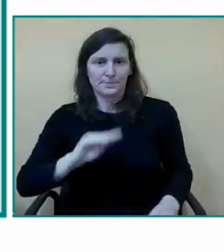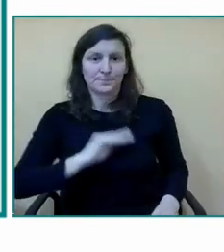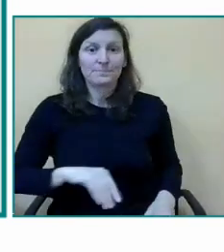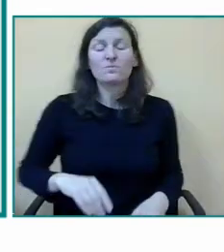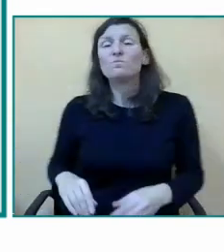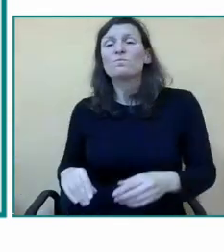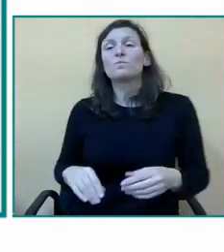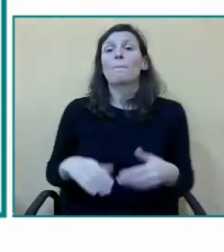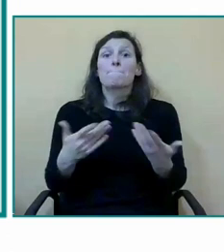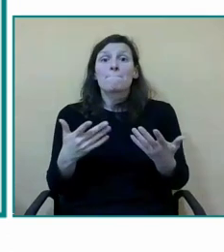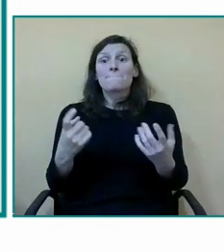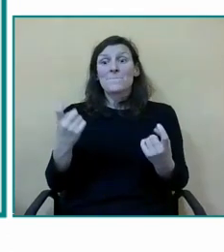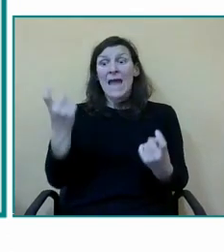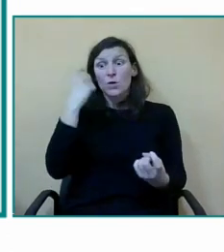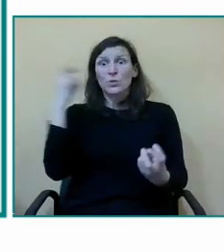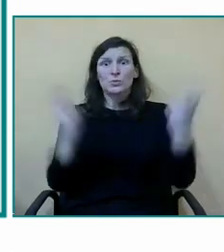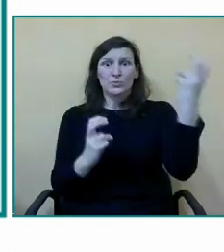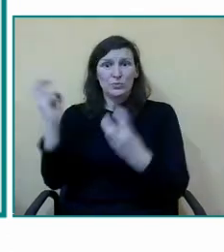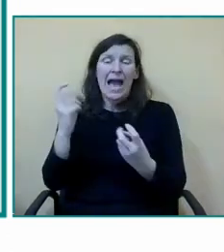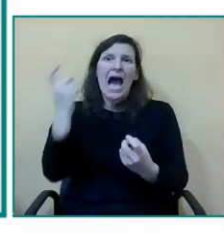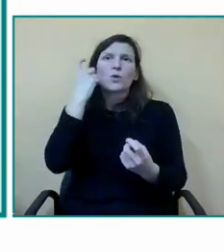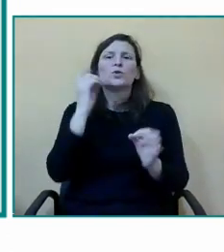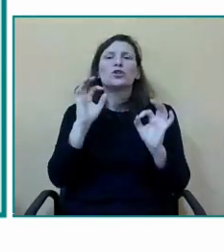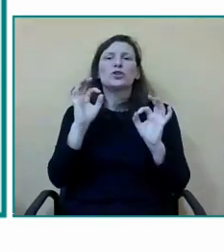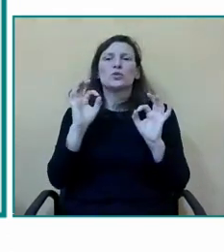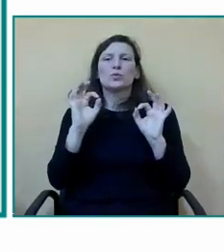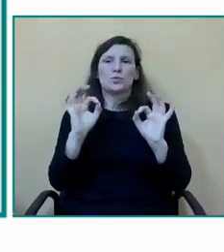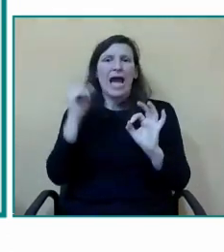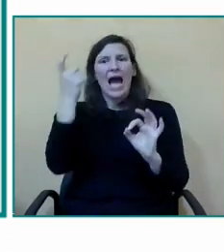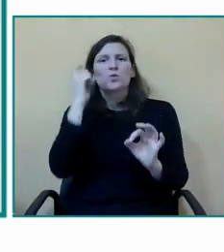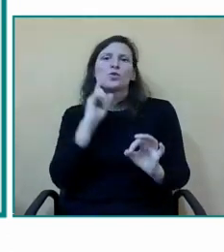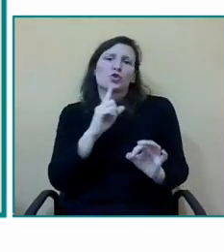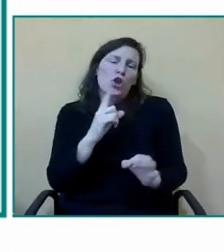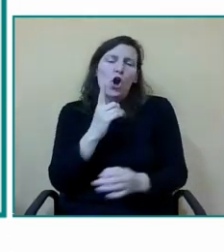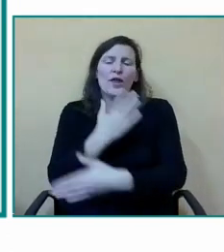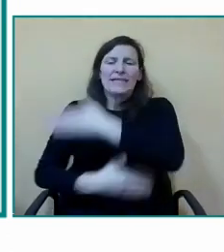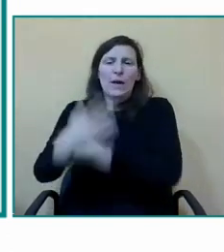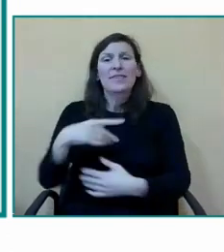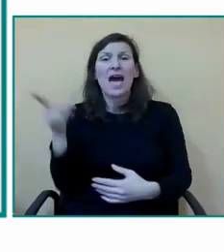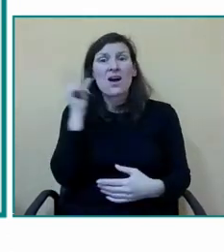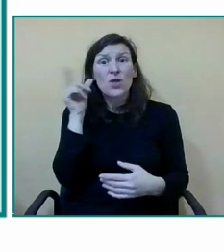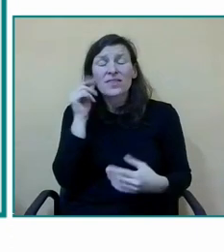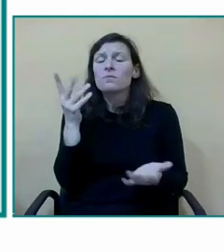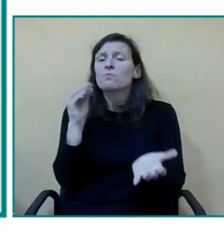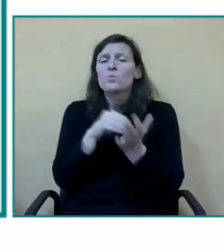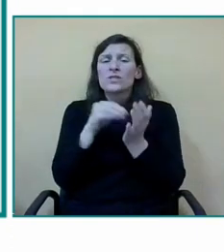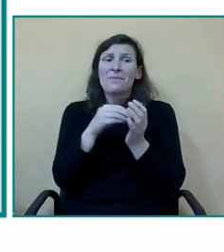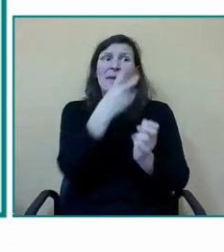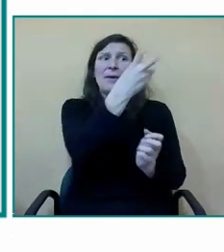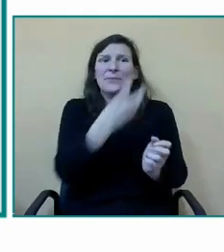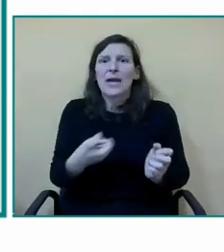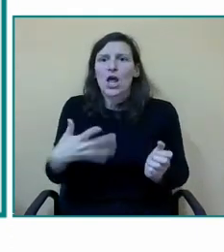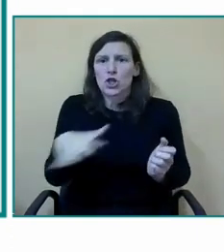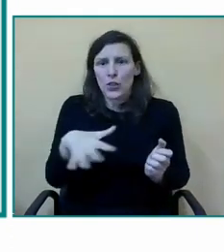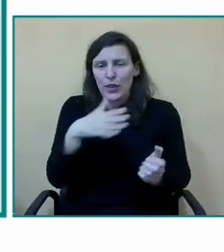muchos de los alumnos de defensa auditiva van a venir al colegio entonces vamos a tener una colaboración